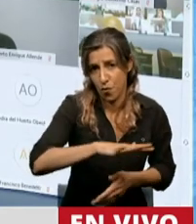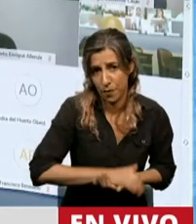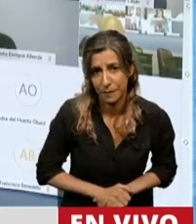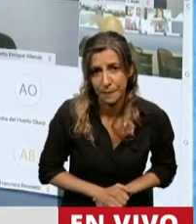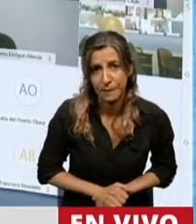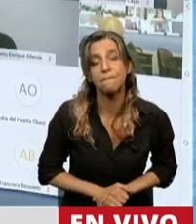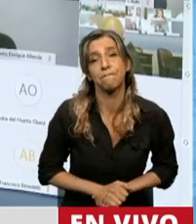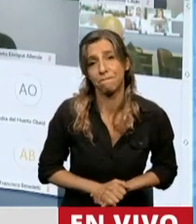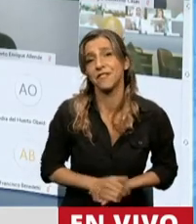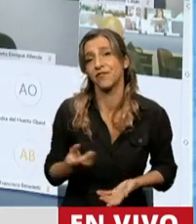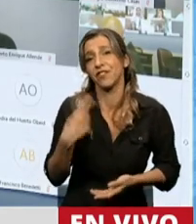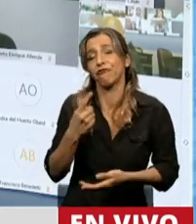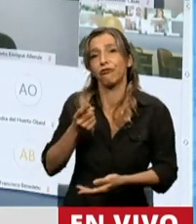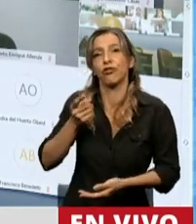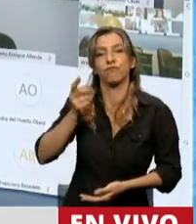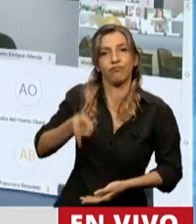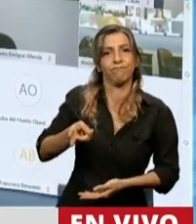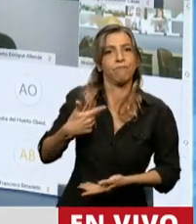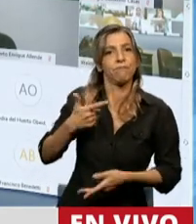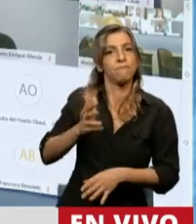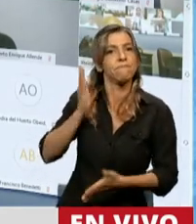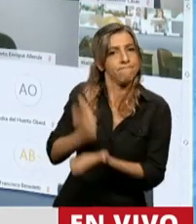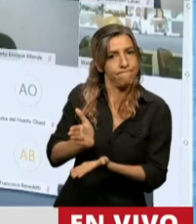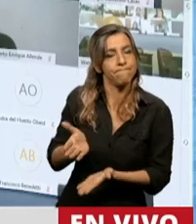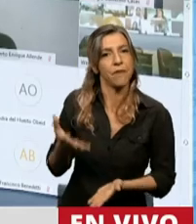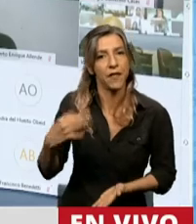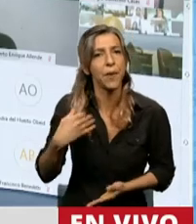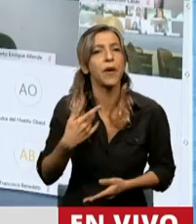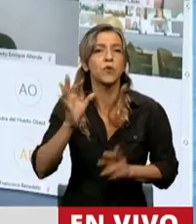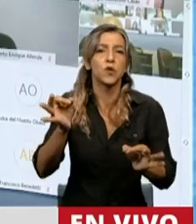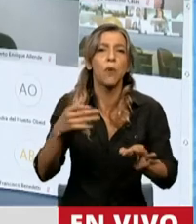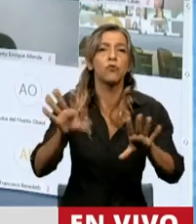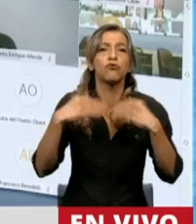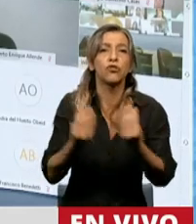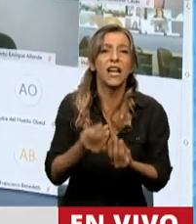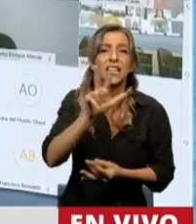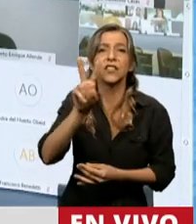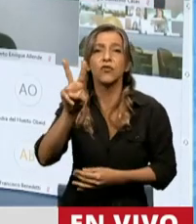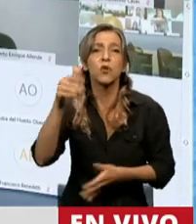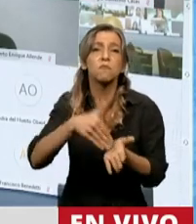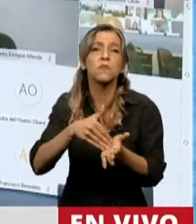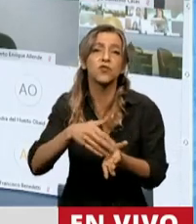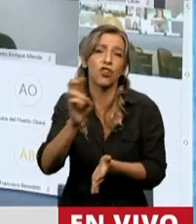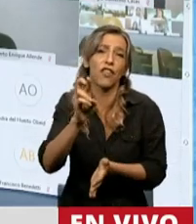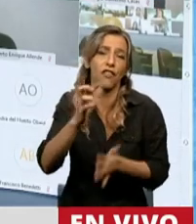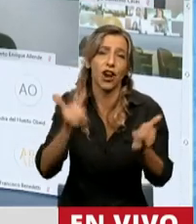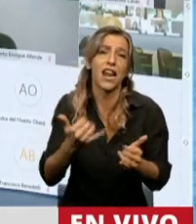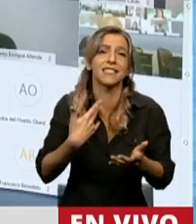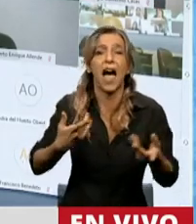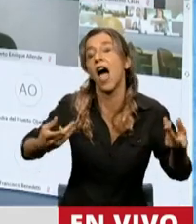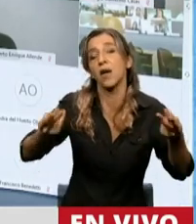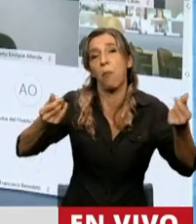extensa de la historia de la humanidad, es un mercado de 32 millones de dólares de organizaciones mafiosas. Ahora